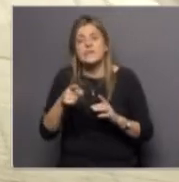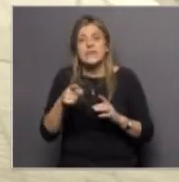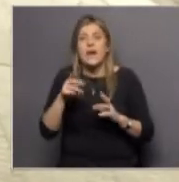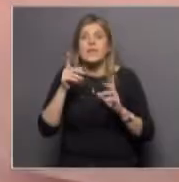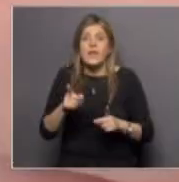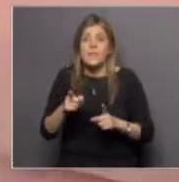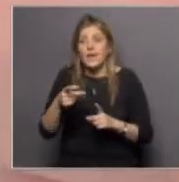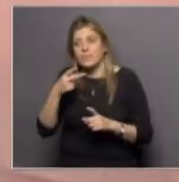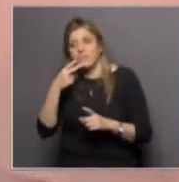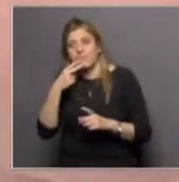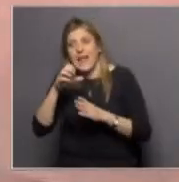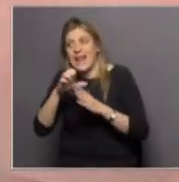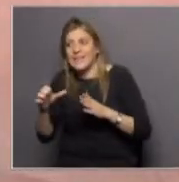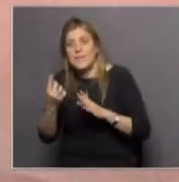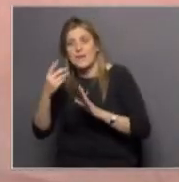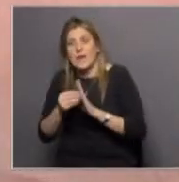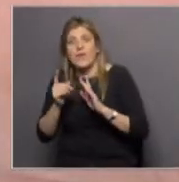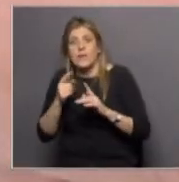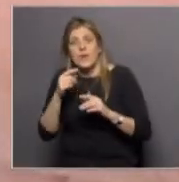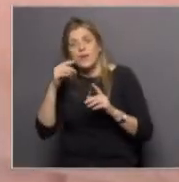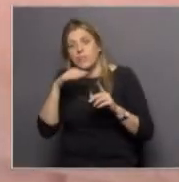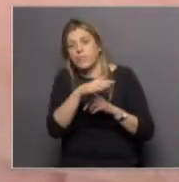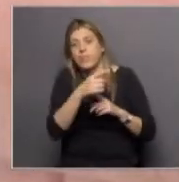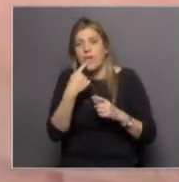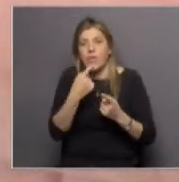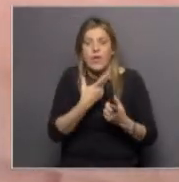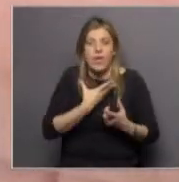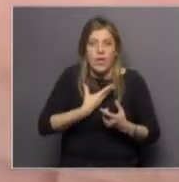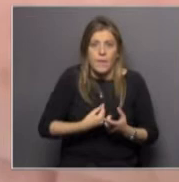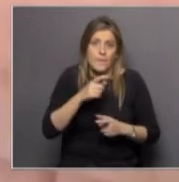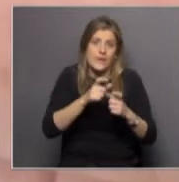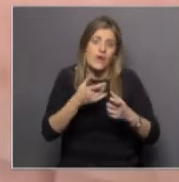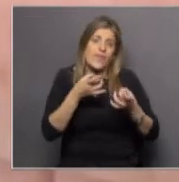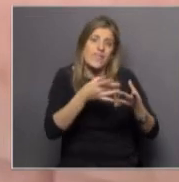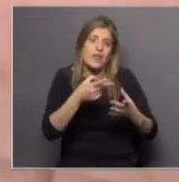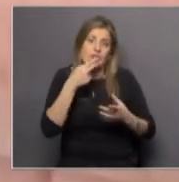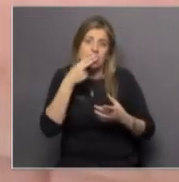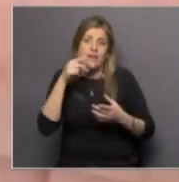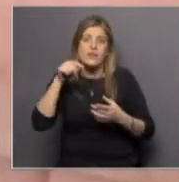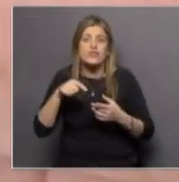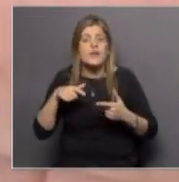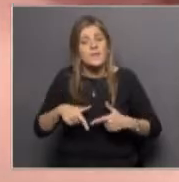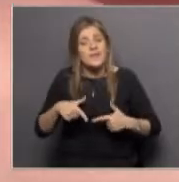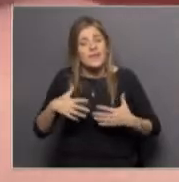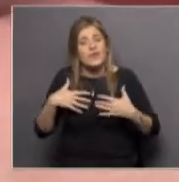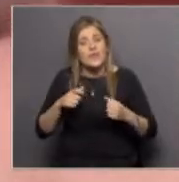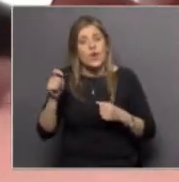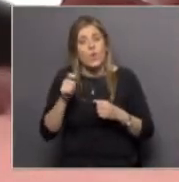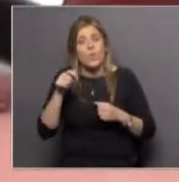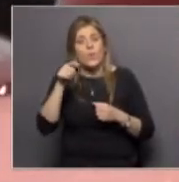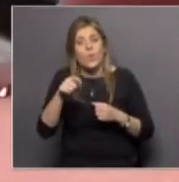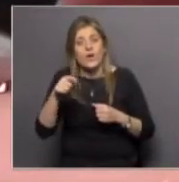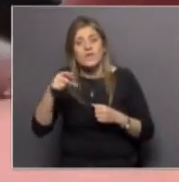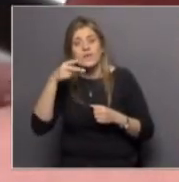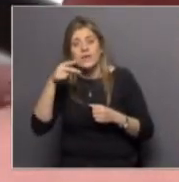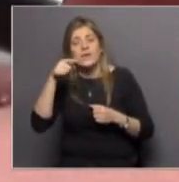personas que ya habían dejado de fumar entonces la ecuación global a nivel de salud pública es que estos dispositivos aumentan la carga de enfermedad